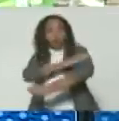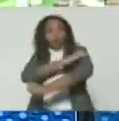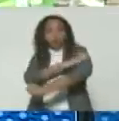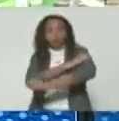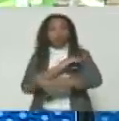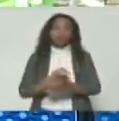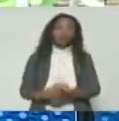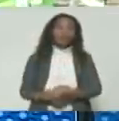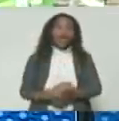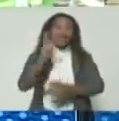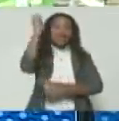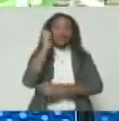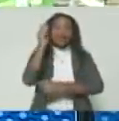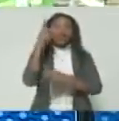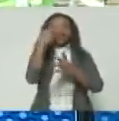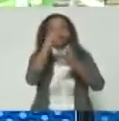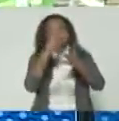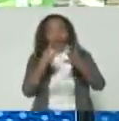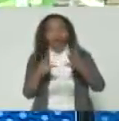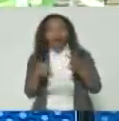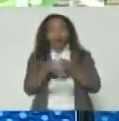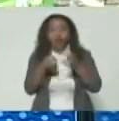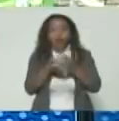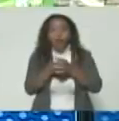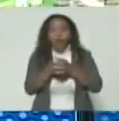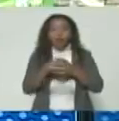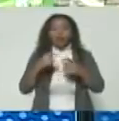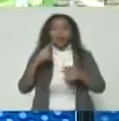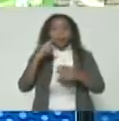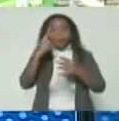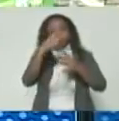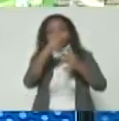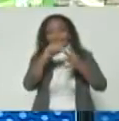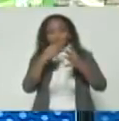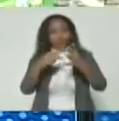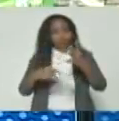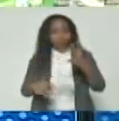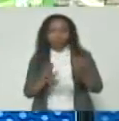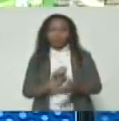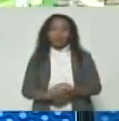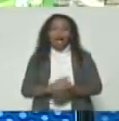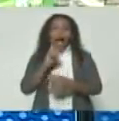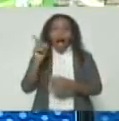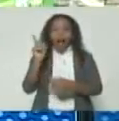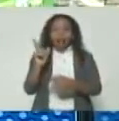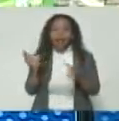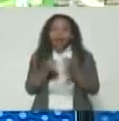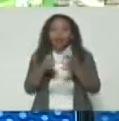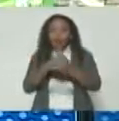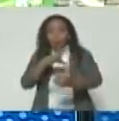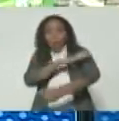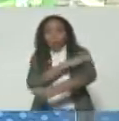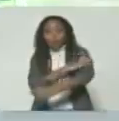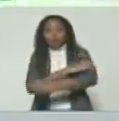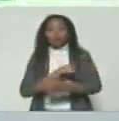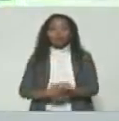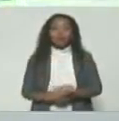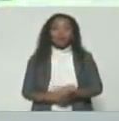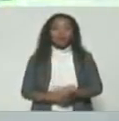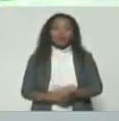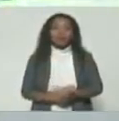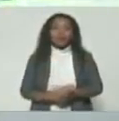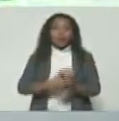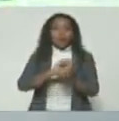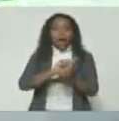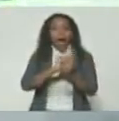diputados de varios partidos, Acción Democrática, COPEI, Primera Justicia, etc., allí del bloque opositor, cambiemos